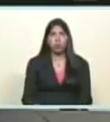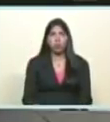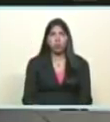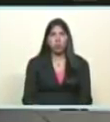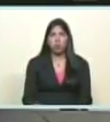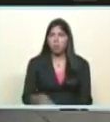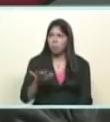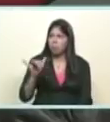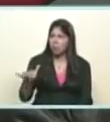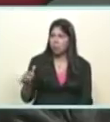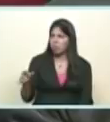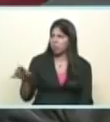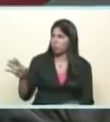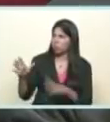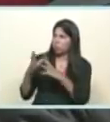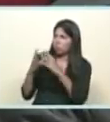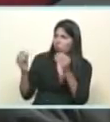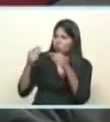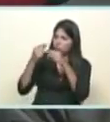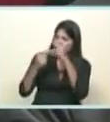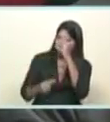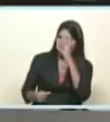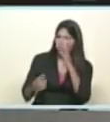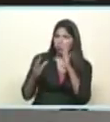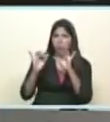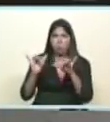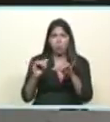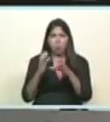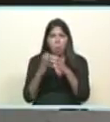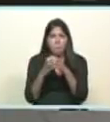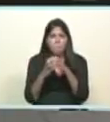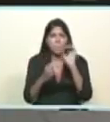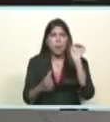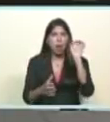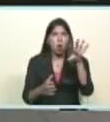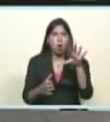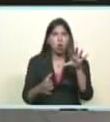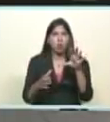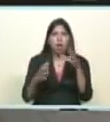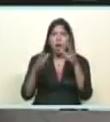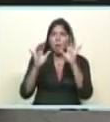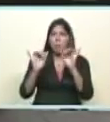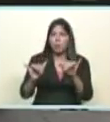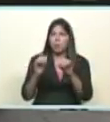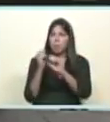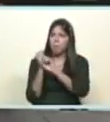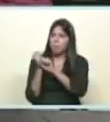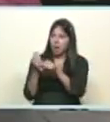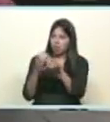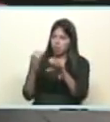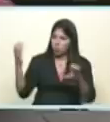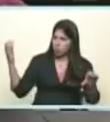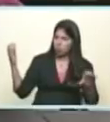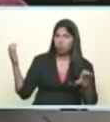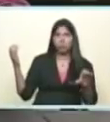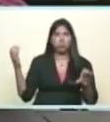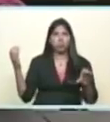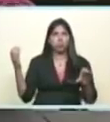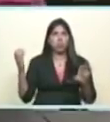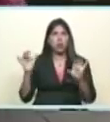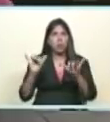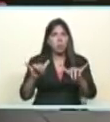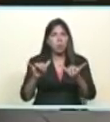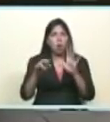dicen en béisbol con el mismo bate la misma pelota las mismas luces del estadio si estás jugando en las